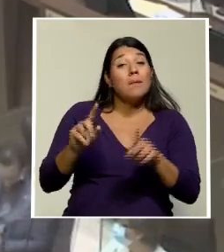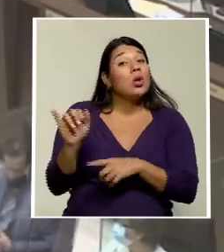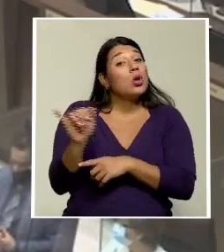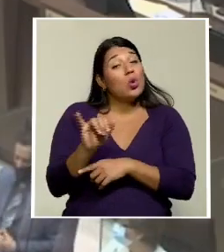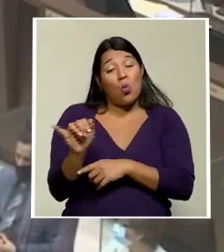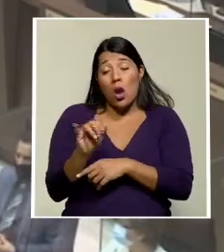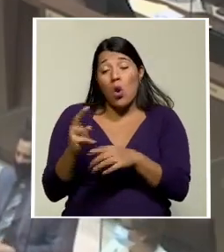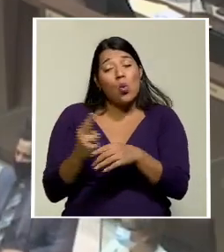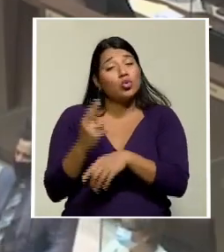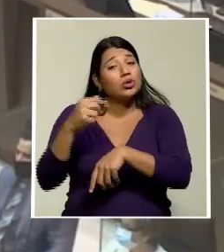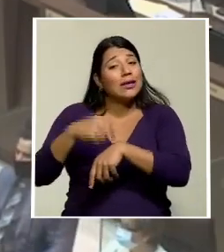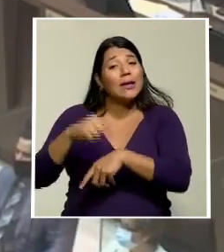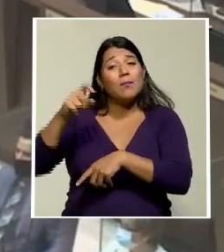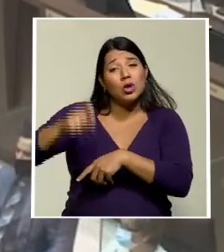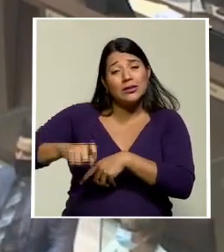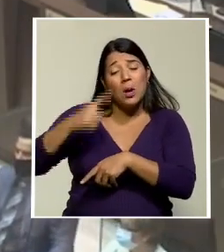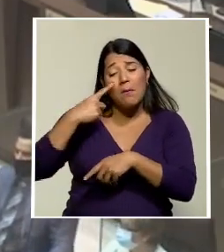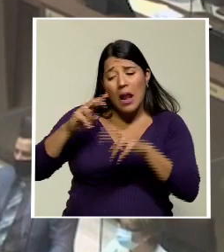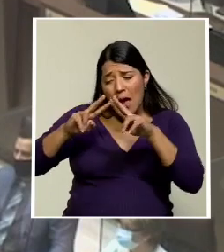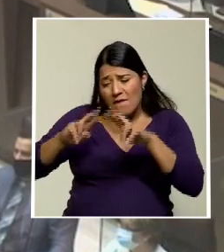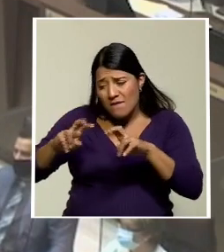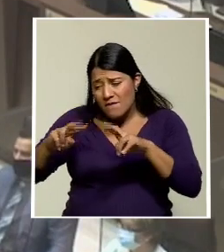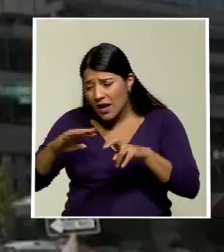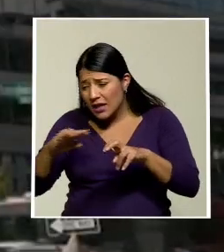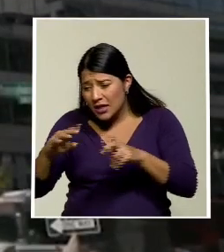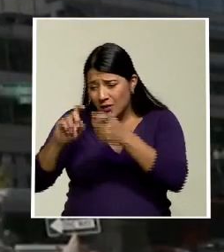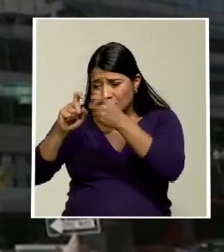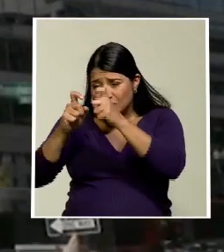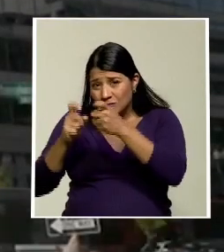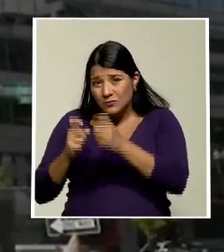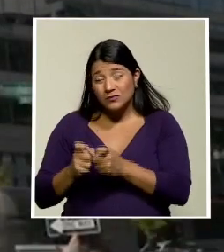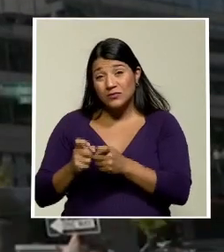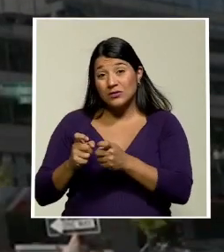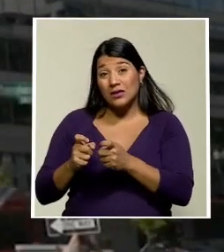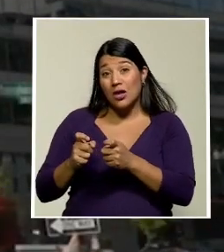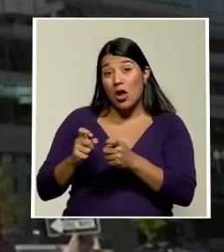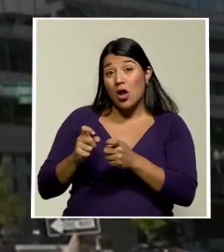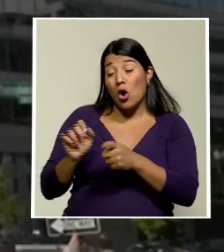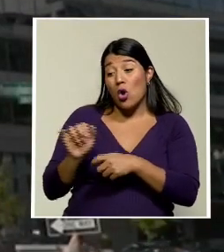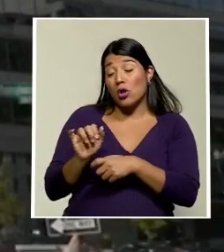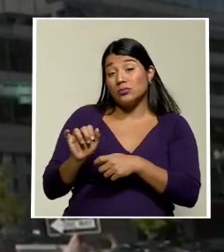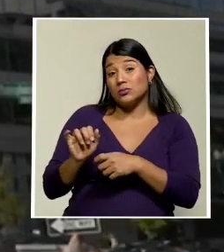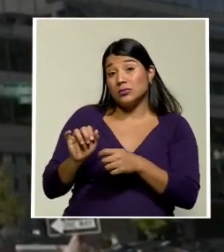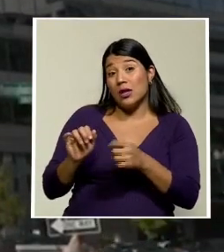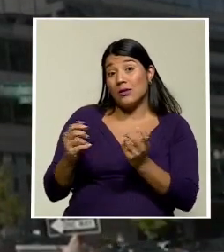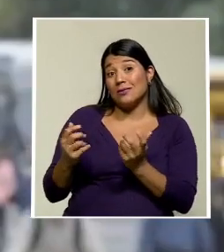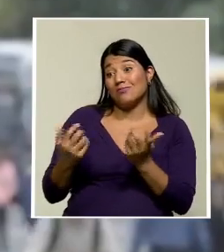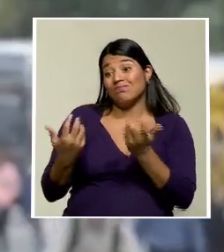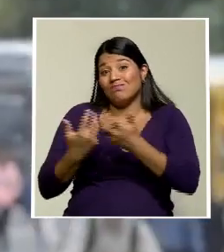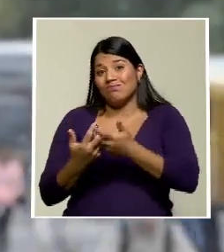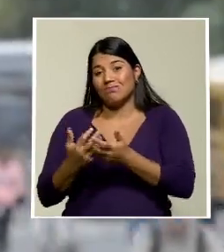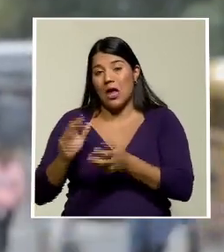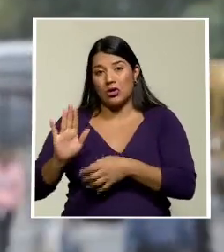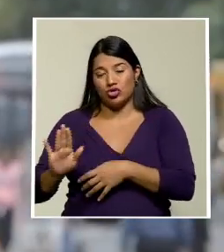el tiempo para ver y corregir, según el criterio liberacionista, el resto de las iniciativas.